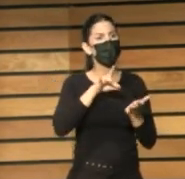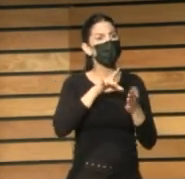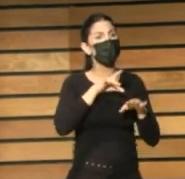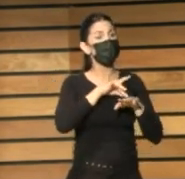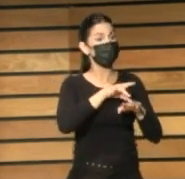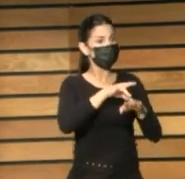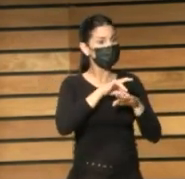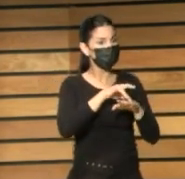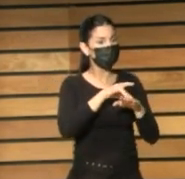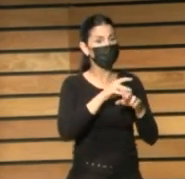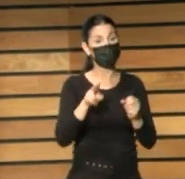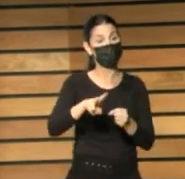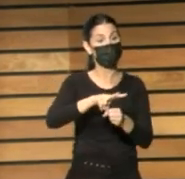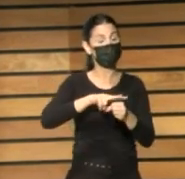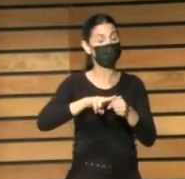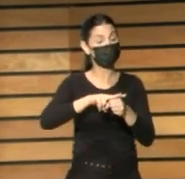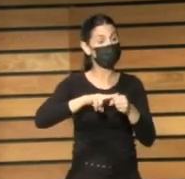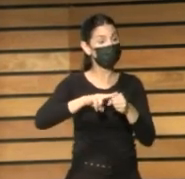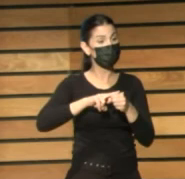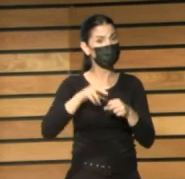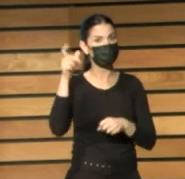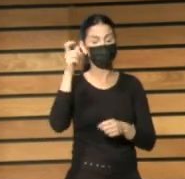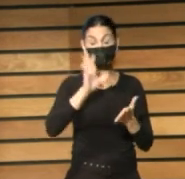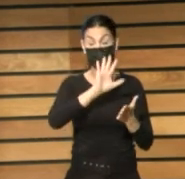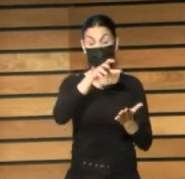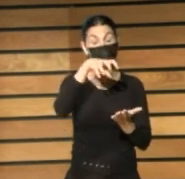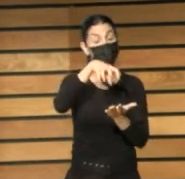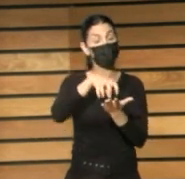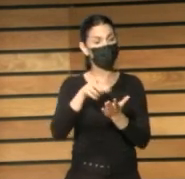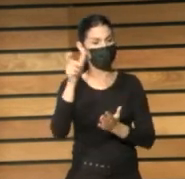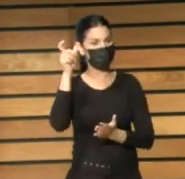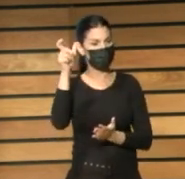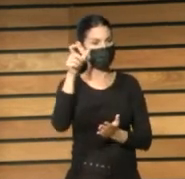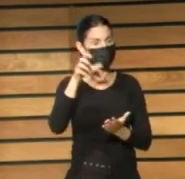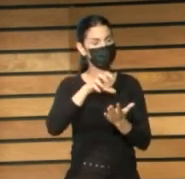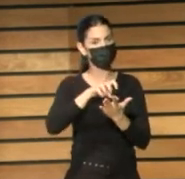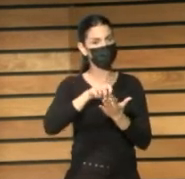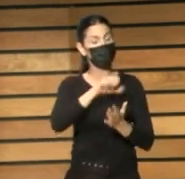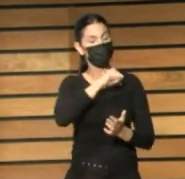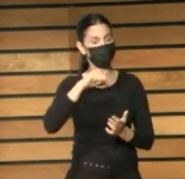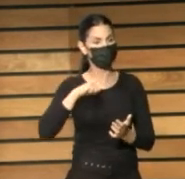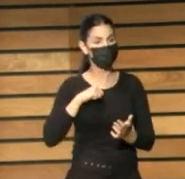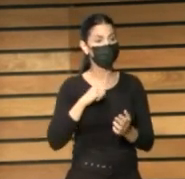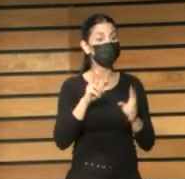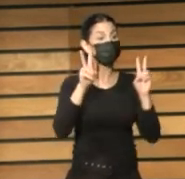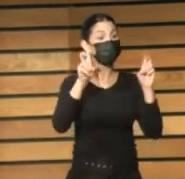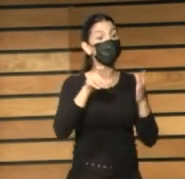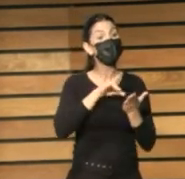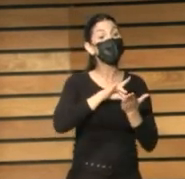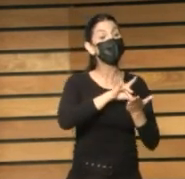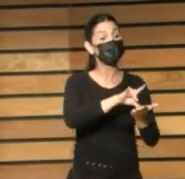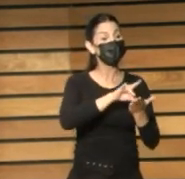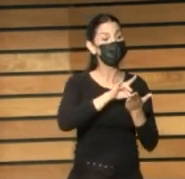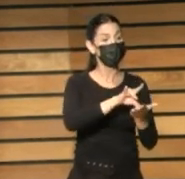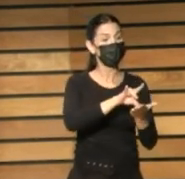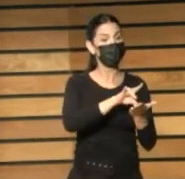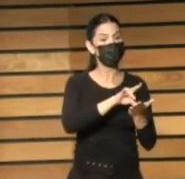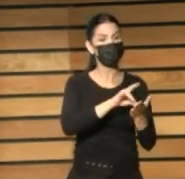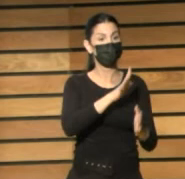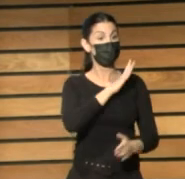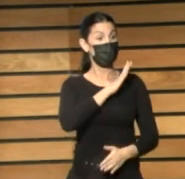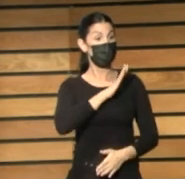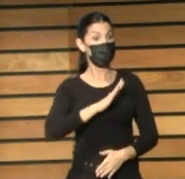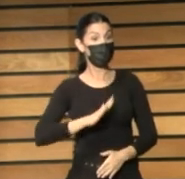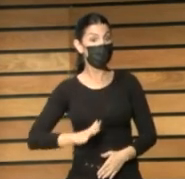autónomas tenemos la oportunidad ahora mismo de ofrecer el servicio de préstamo